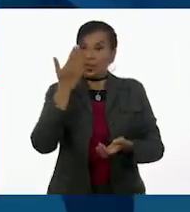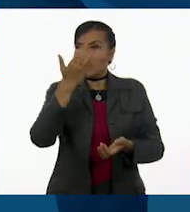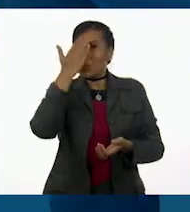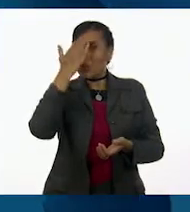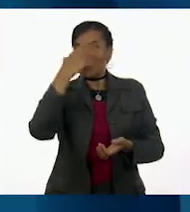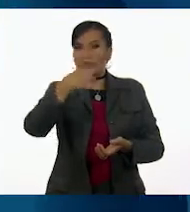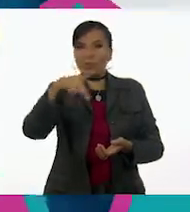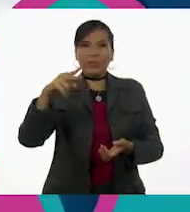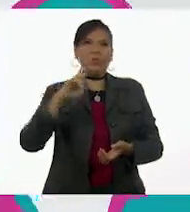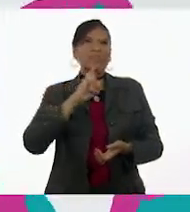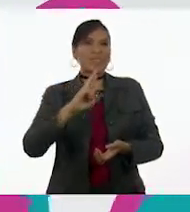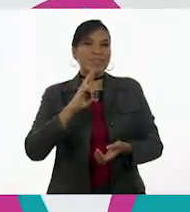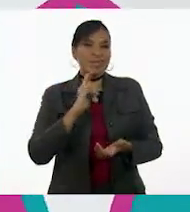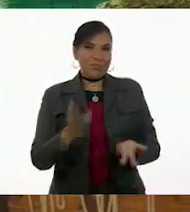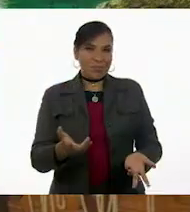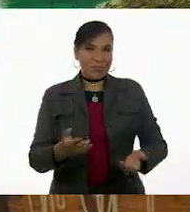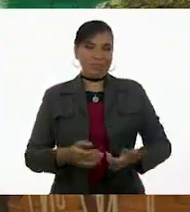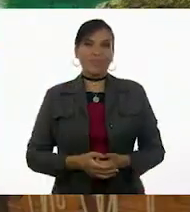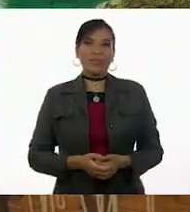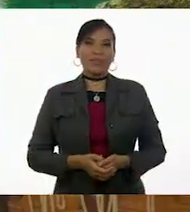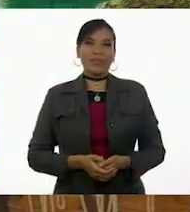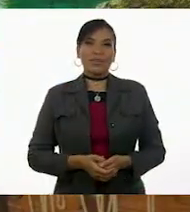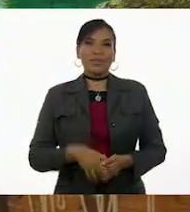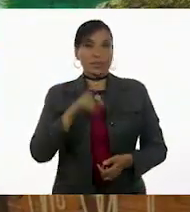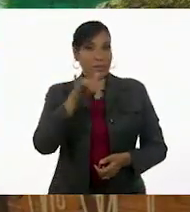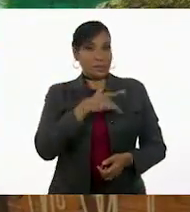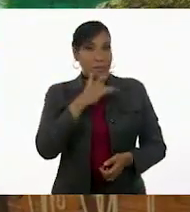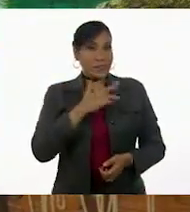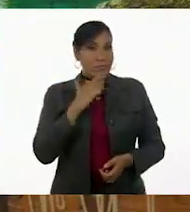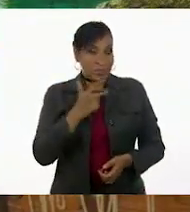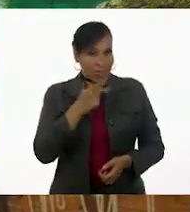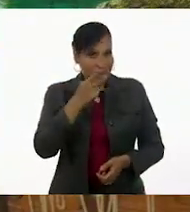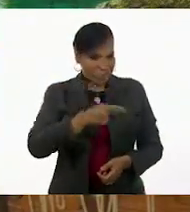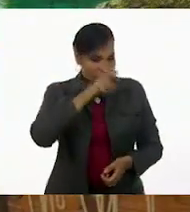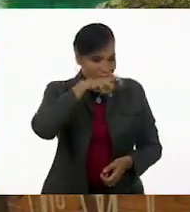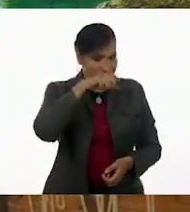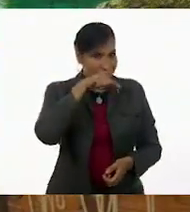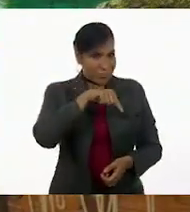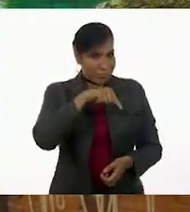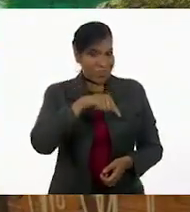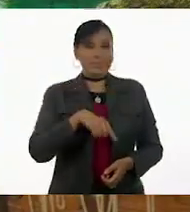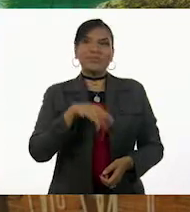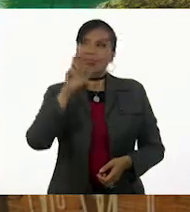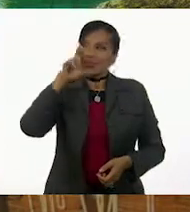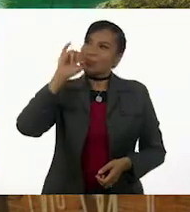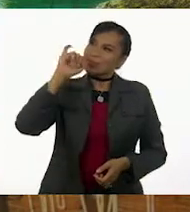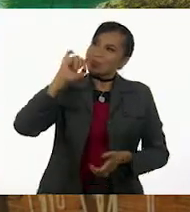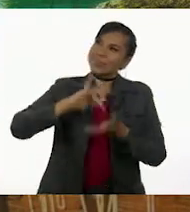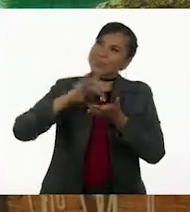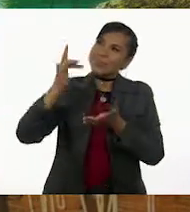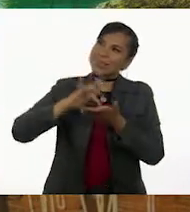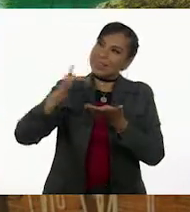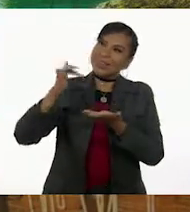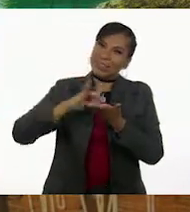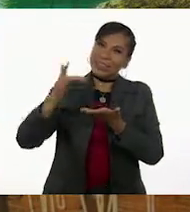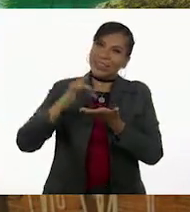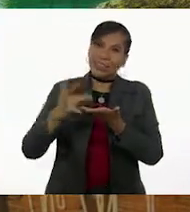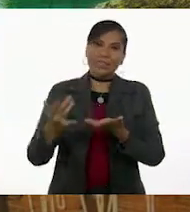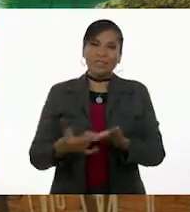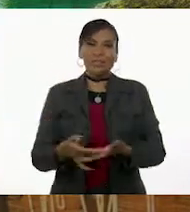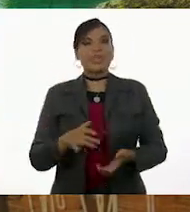conocer tus respuestas. ¿Ya te sientes mejor? Sí, gracias, gracias.